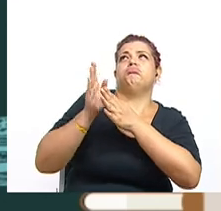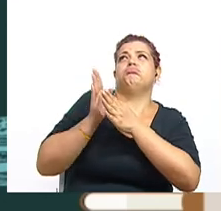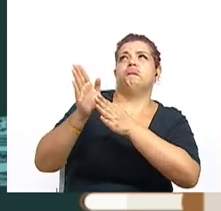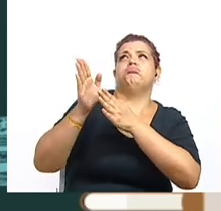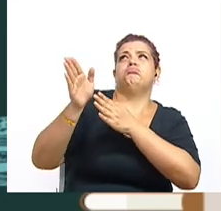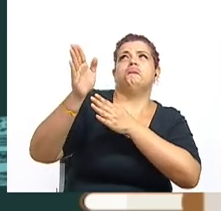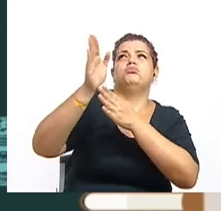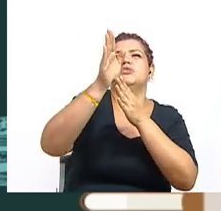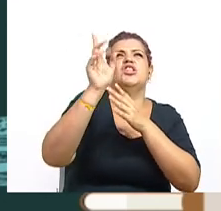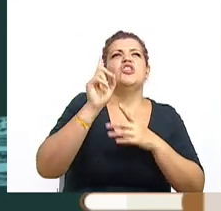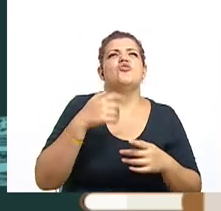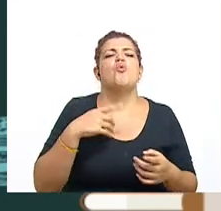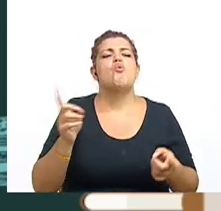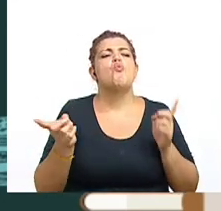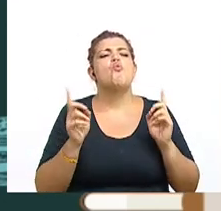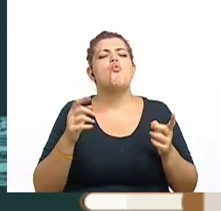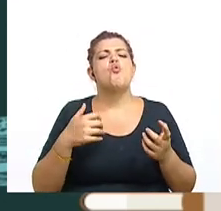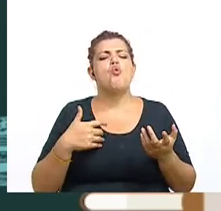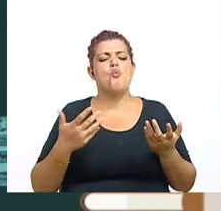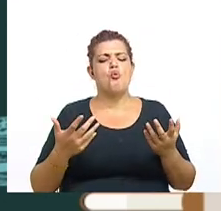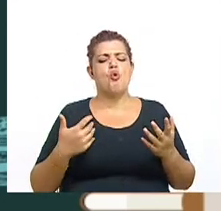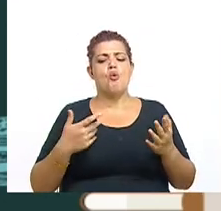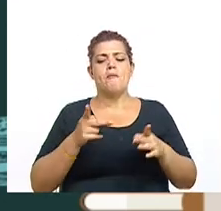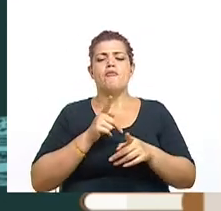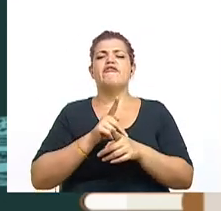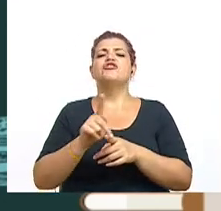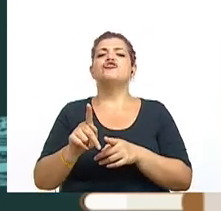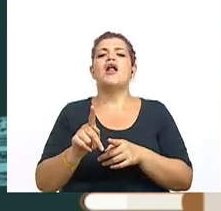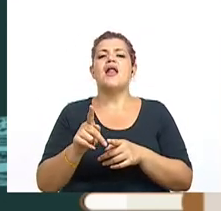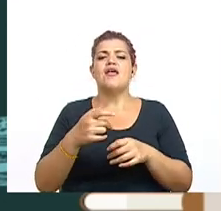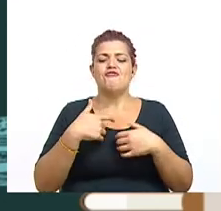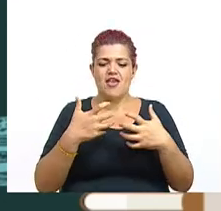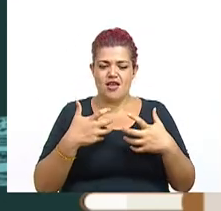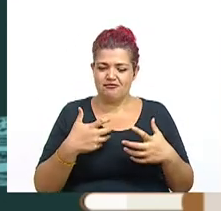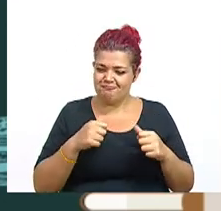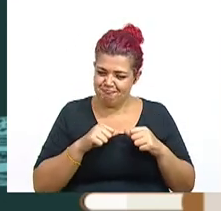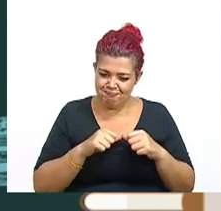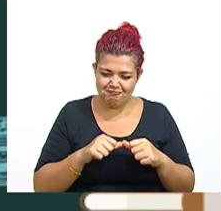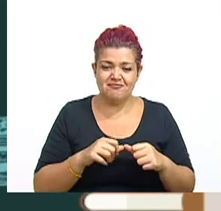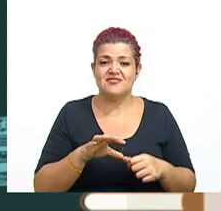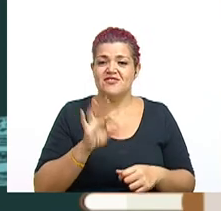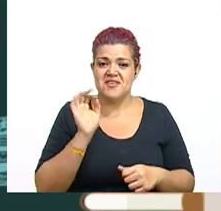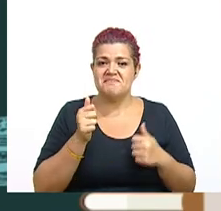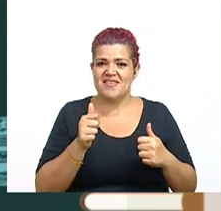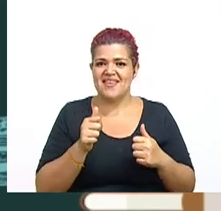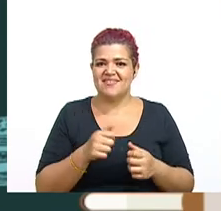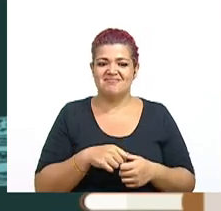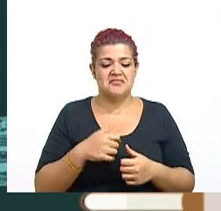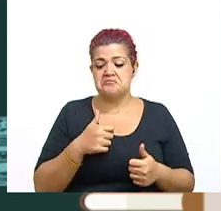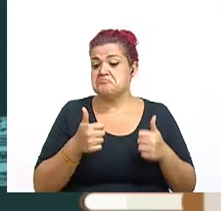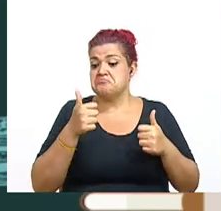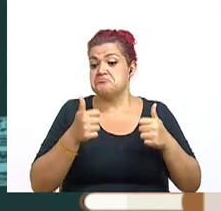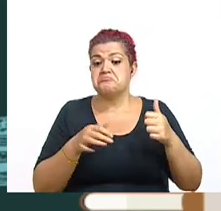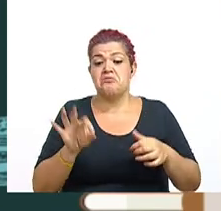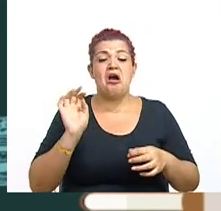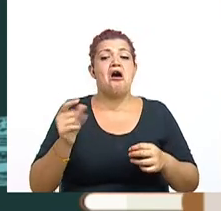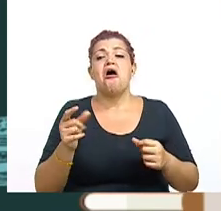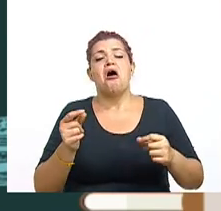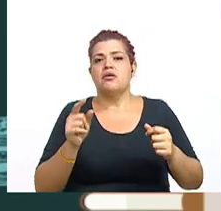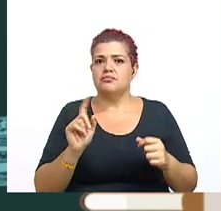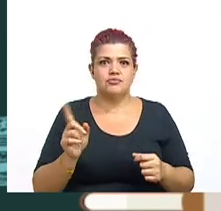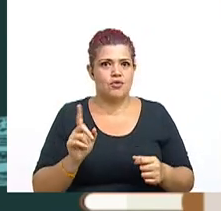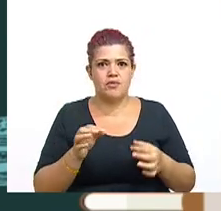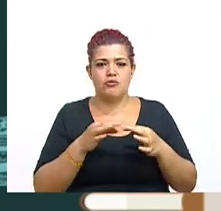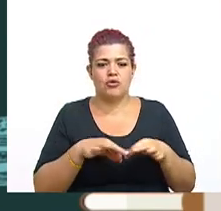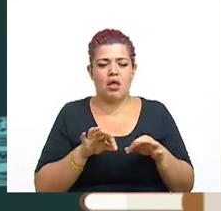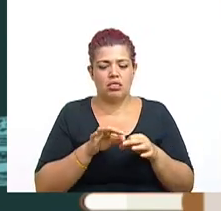el profesional que queremos ser. Recordemos que nos vamos a dedicar a eso durante toda la vida. Así que hay que escoger bien. No es una decisión que se tome a la ligera,